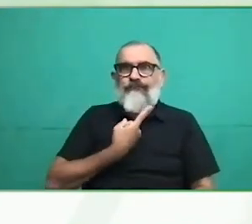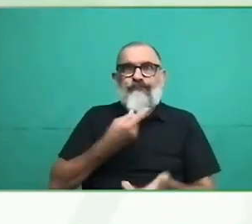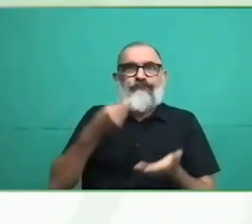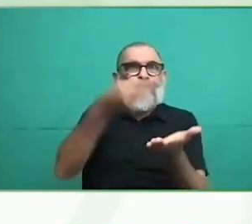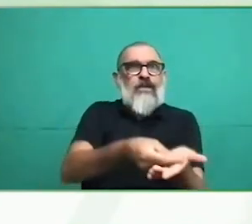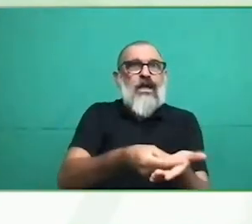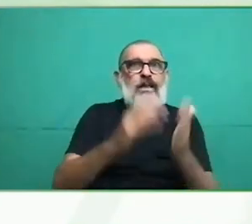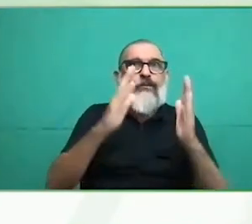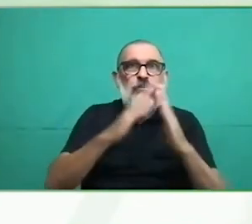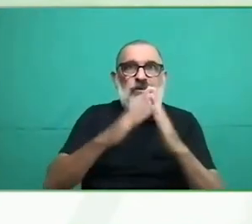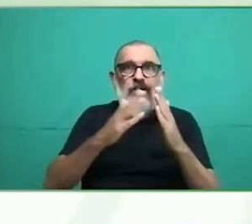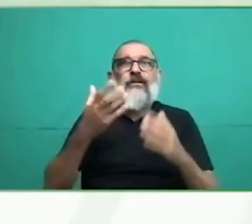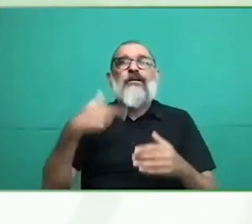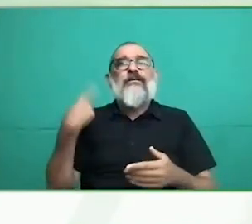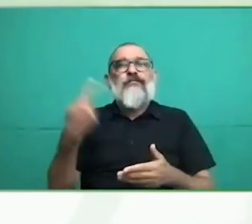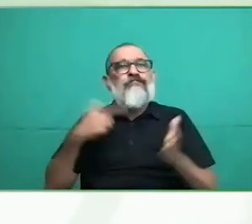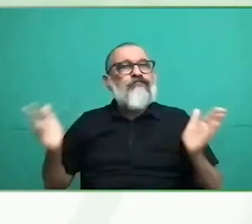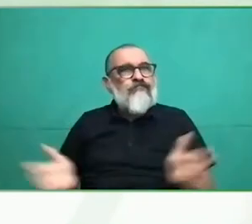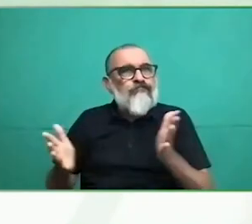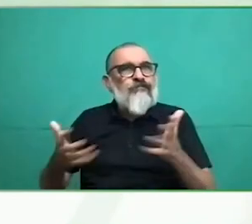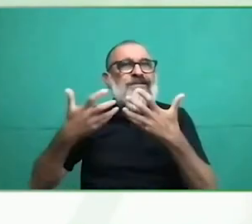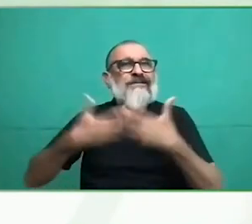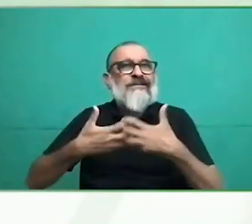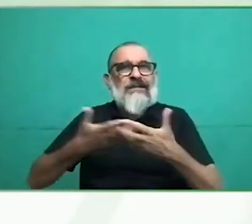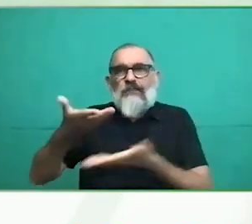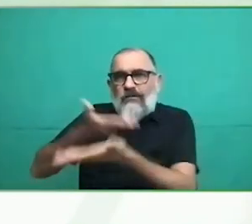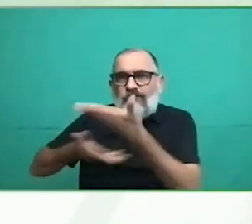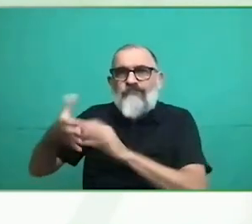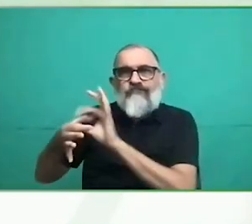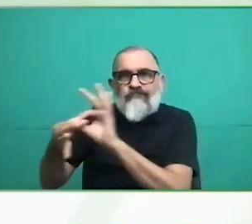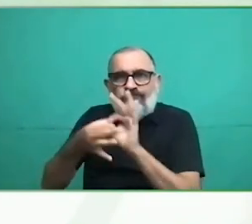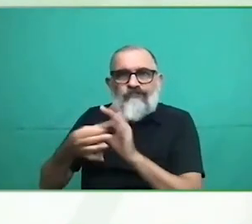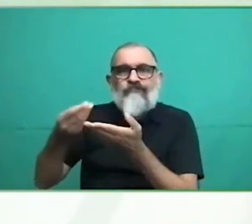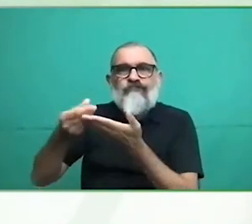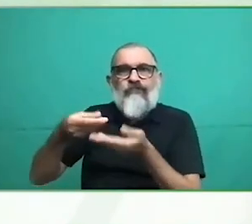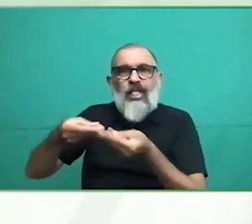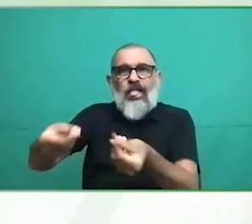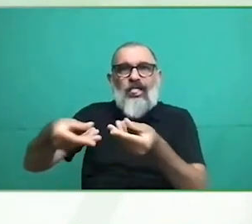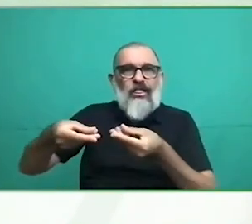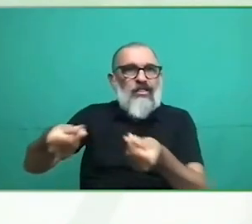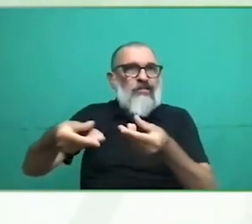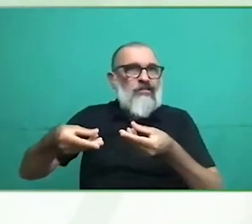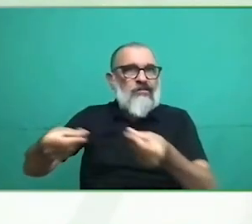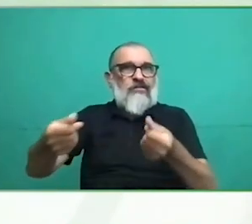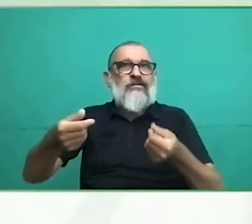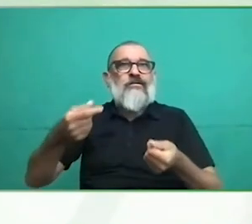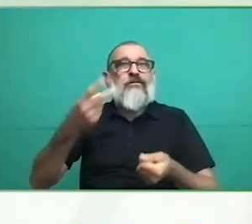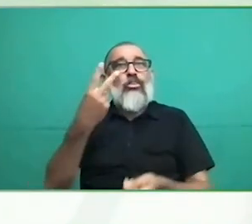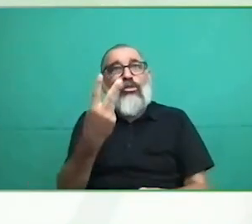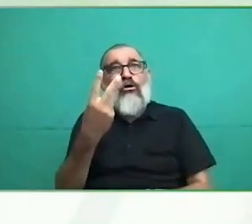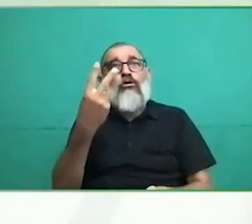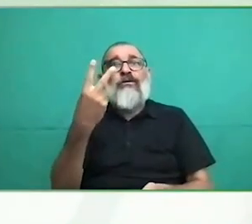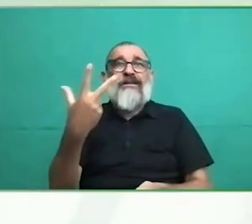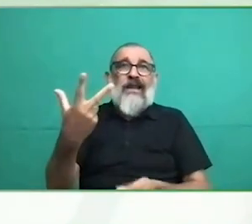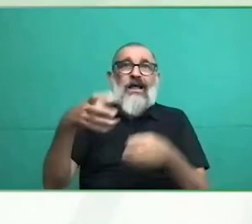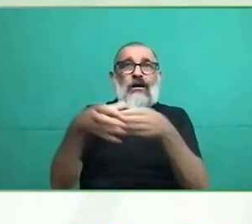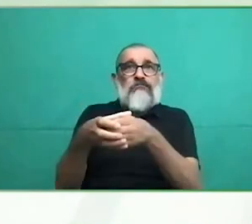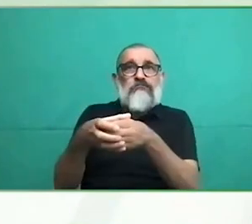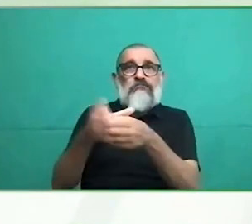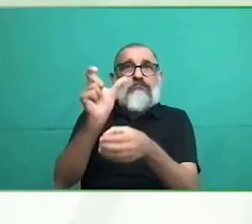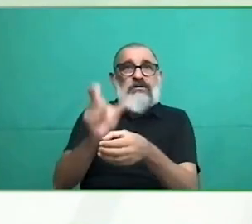medir la necesidad de apoyo de las personas, desde la visión de las personas, con su propia identidad reflejada.